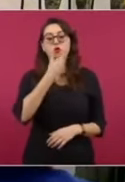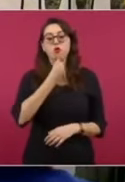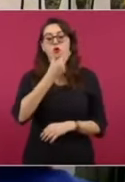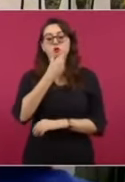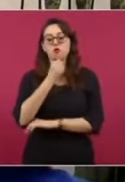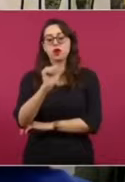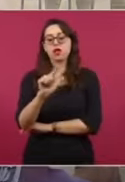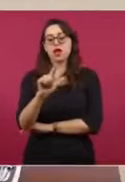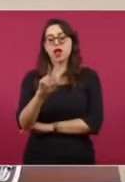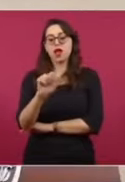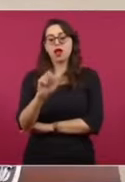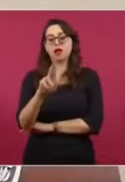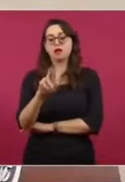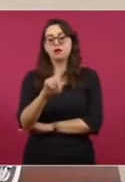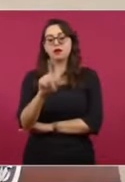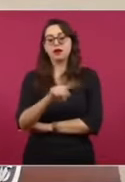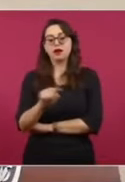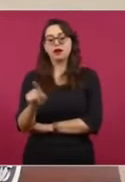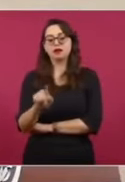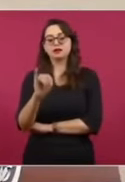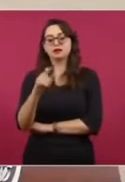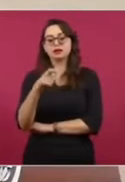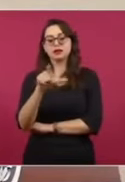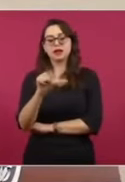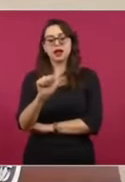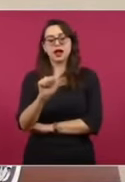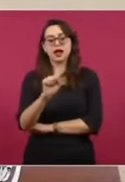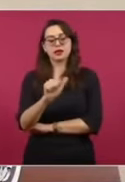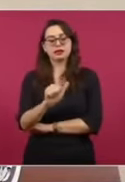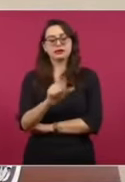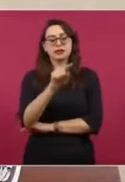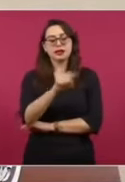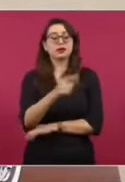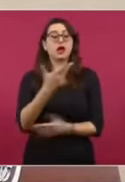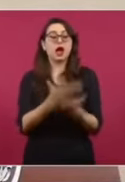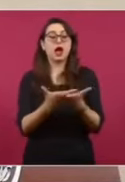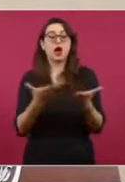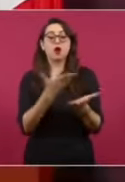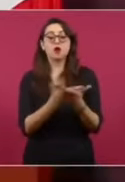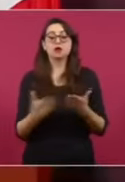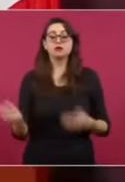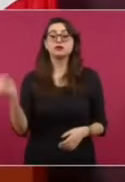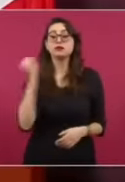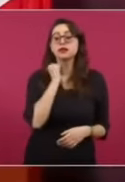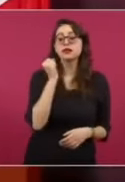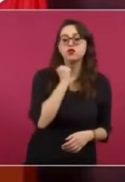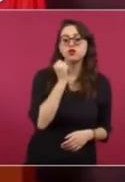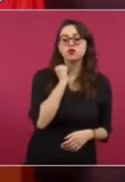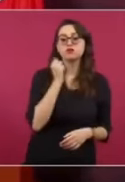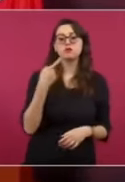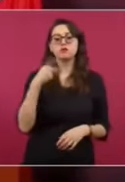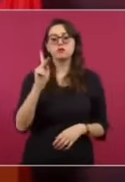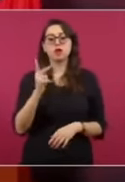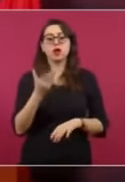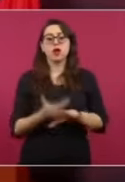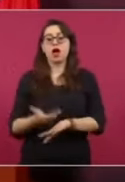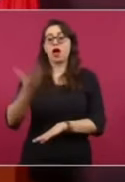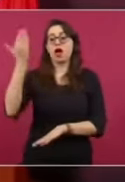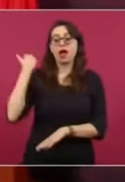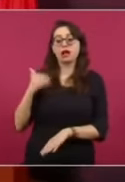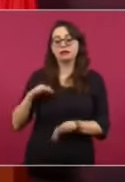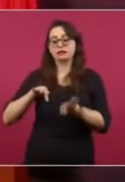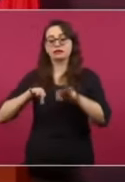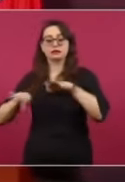y él fue el de Derechos Humanos aquí. Y cuando nosotros estábamos protestando en el 2006 porque nos